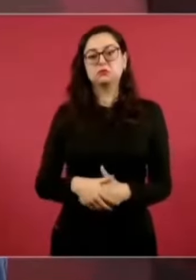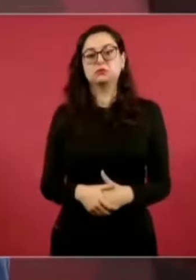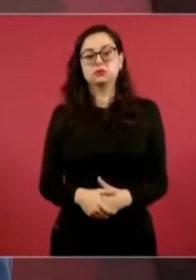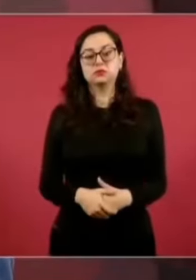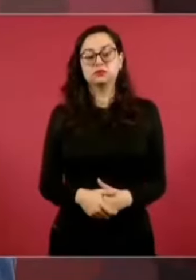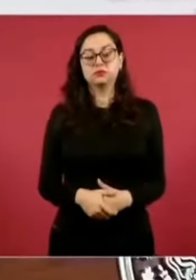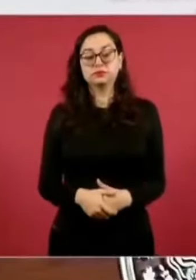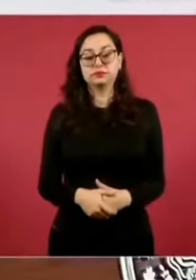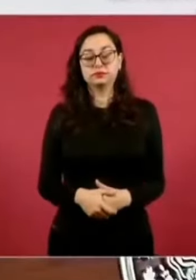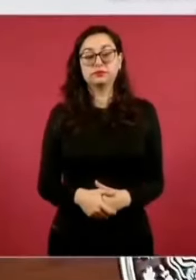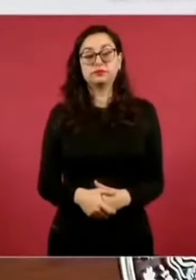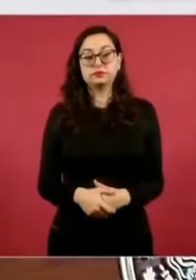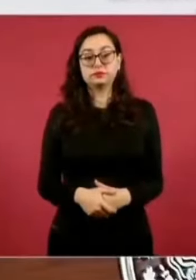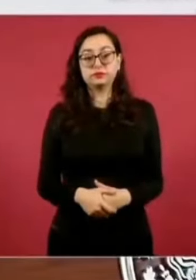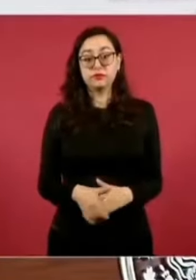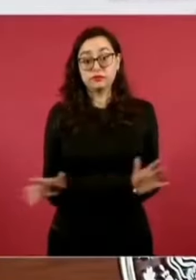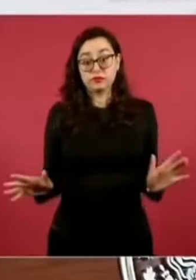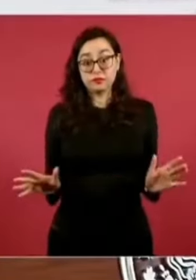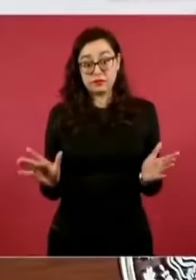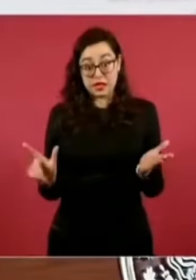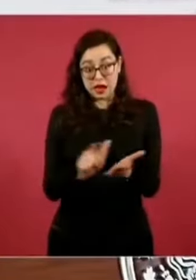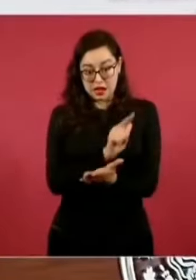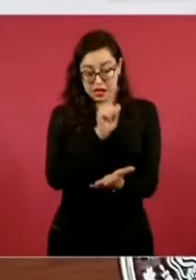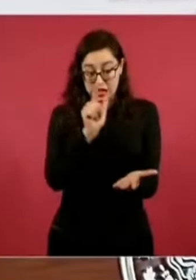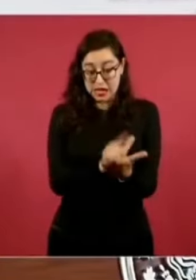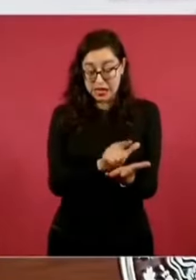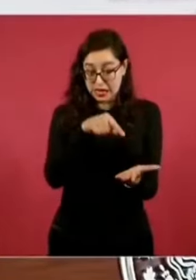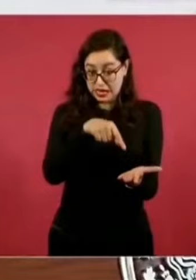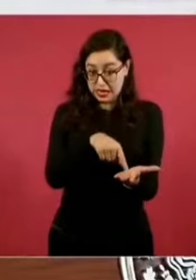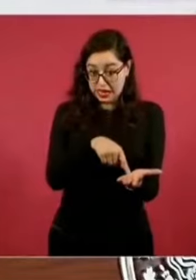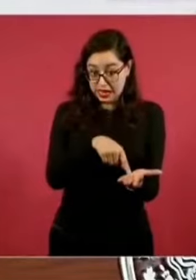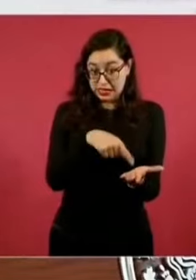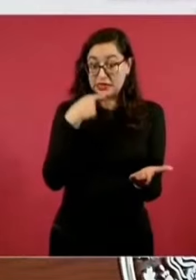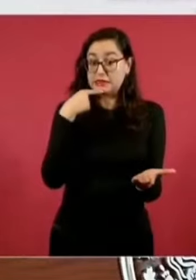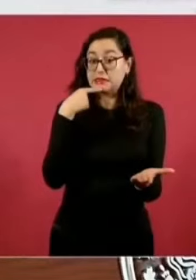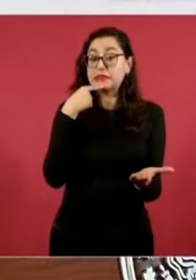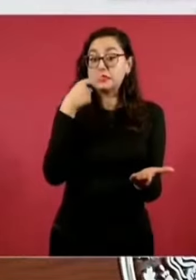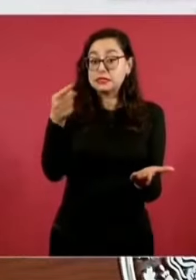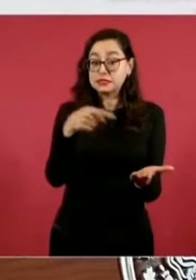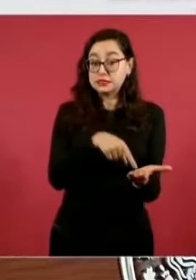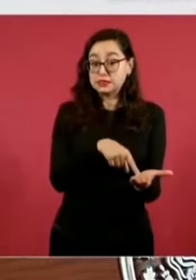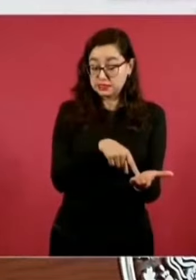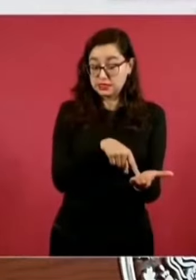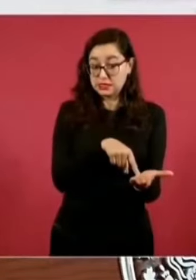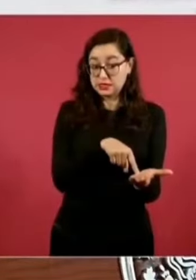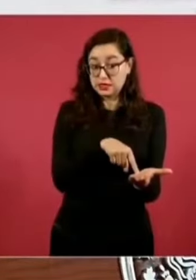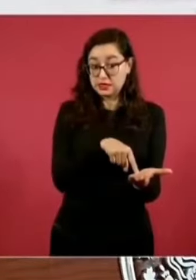la ley, ellos lo saben, que